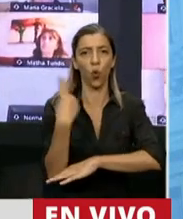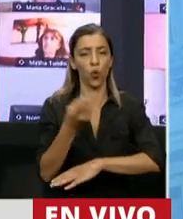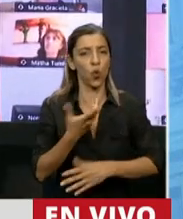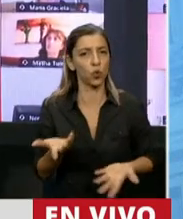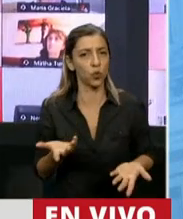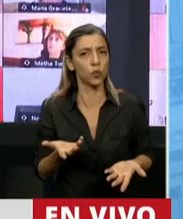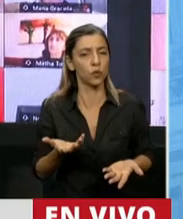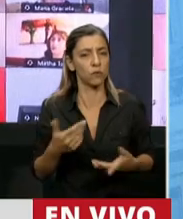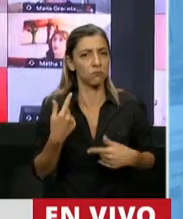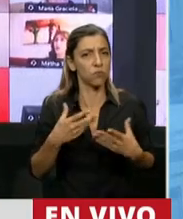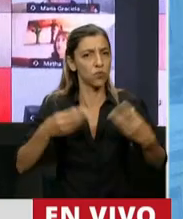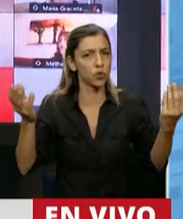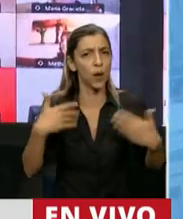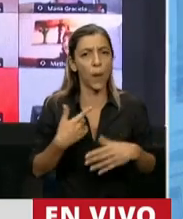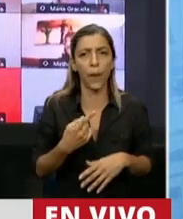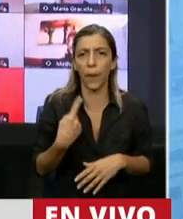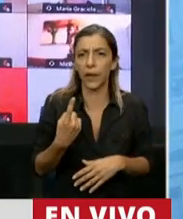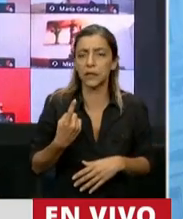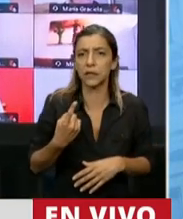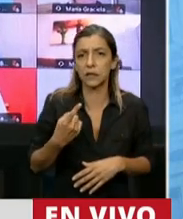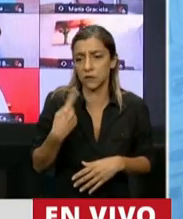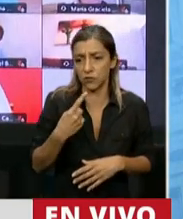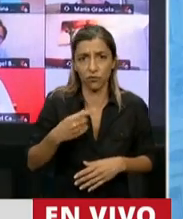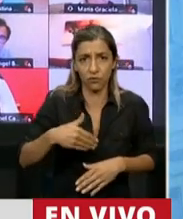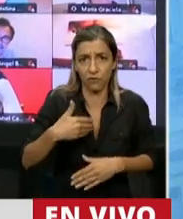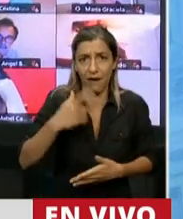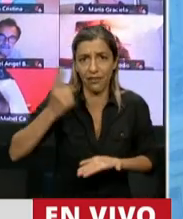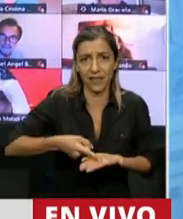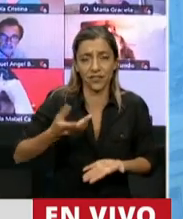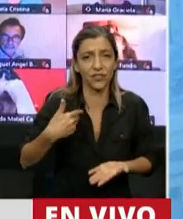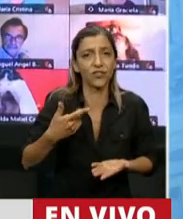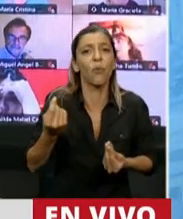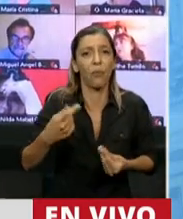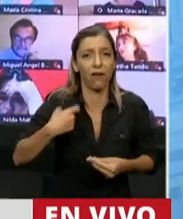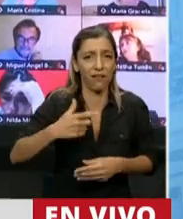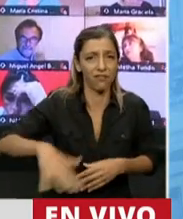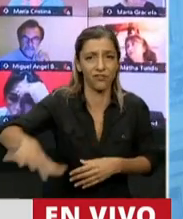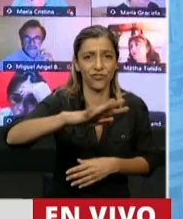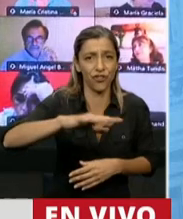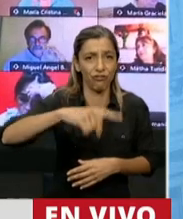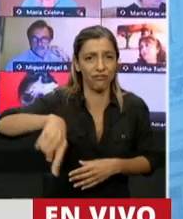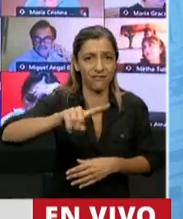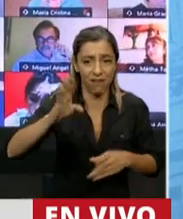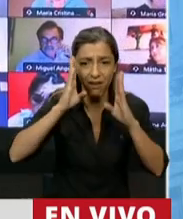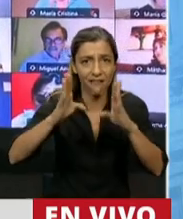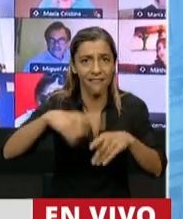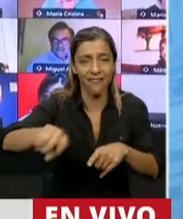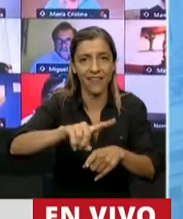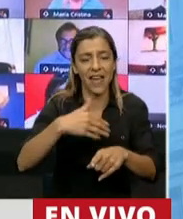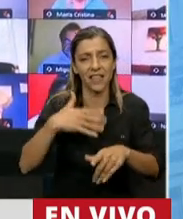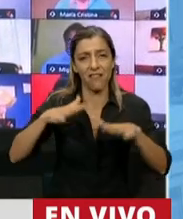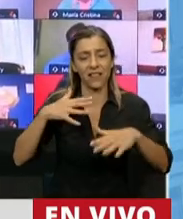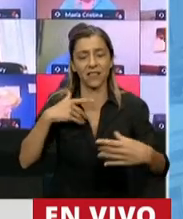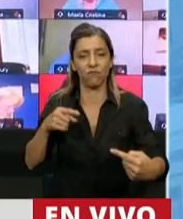los que dirigimos muchas veces decisiones que afectan a la general de las personas, son totalmente